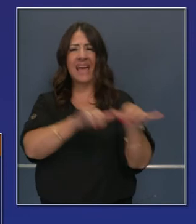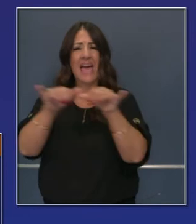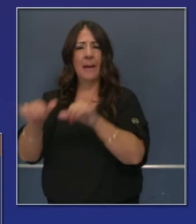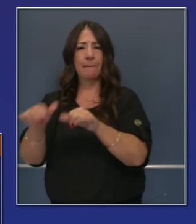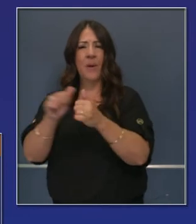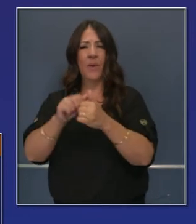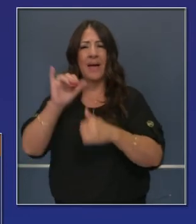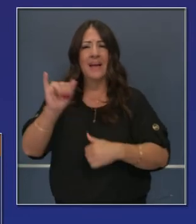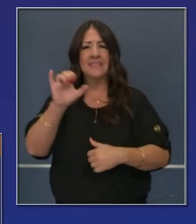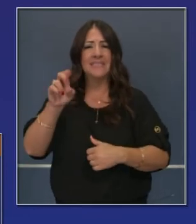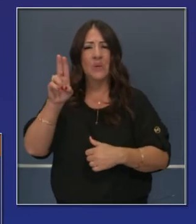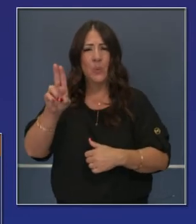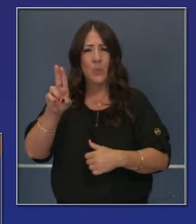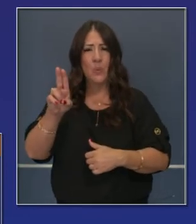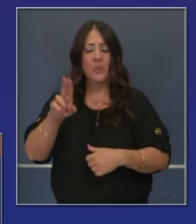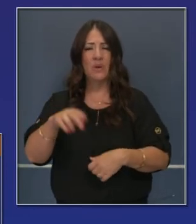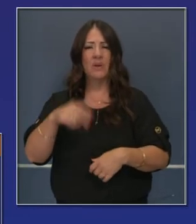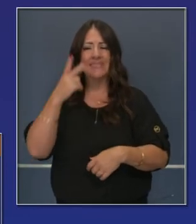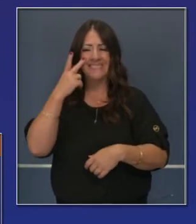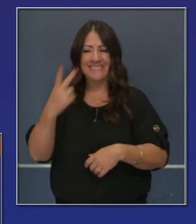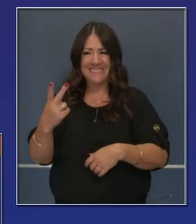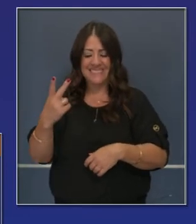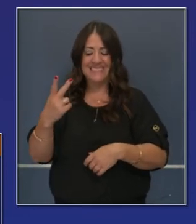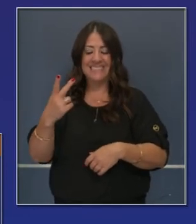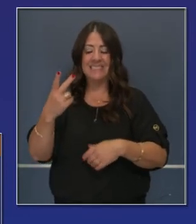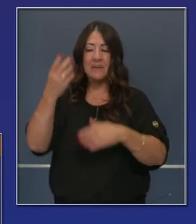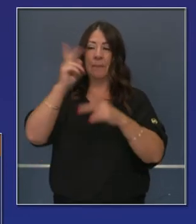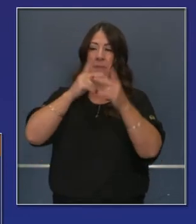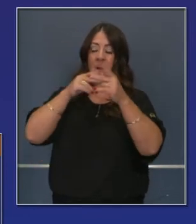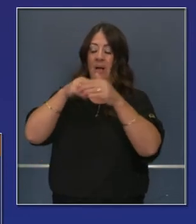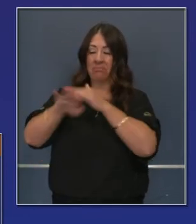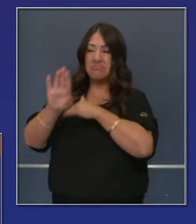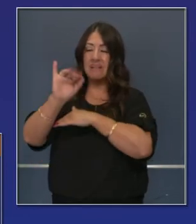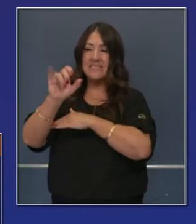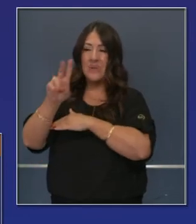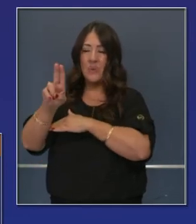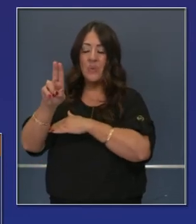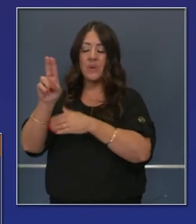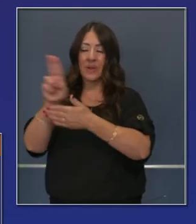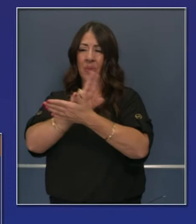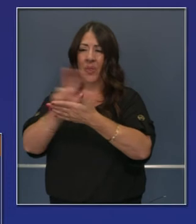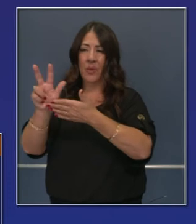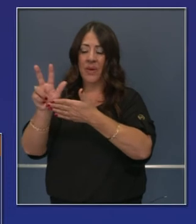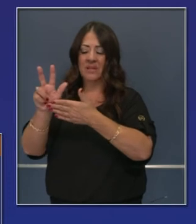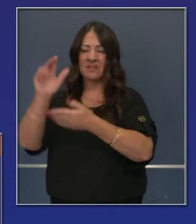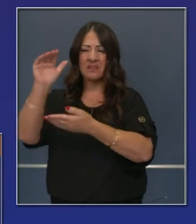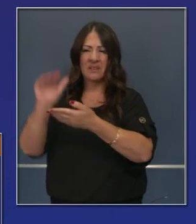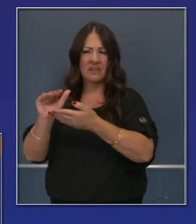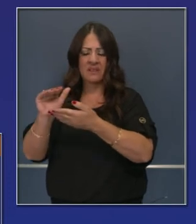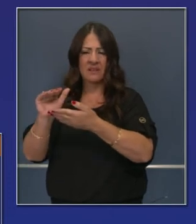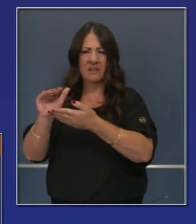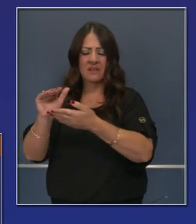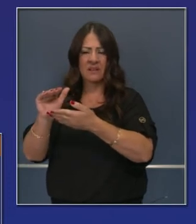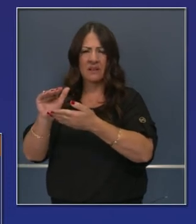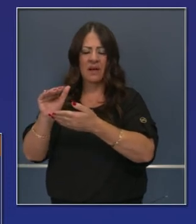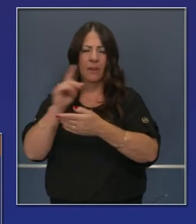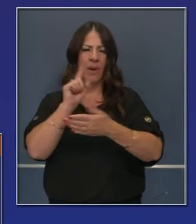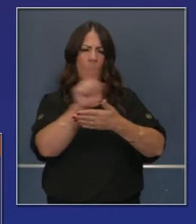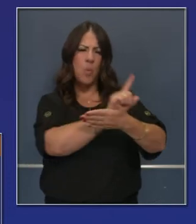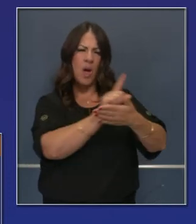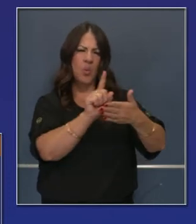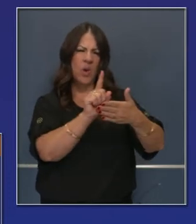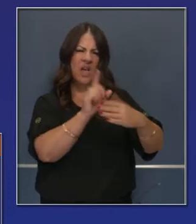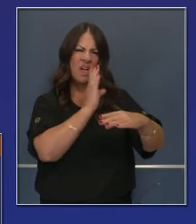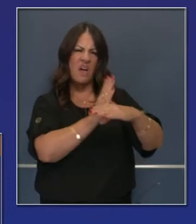Eso sería igual con admisiones a cuidado intensivo. Ha habido una disminución en 14 días, pero si les muestro